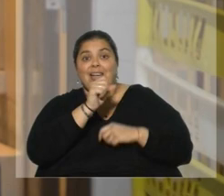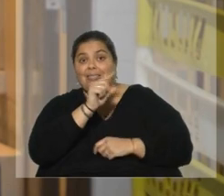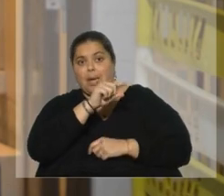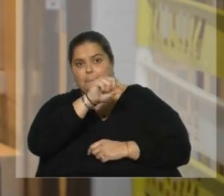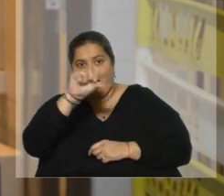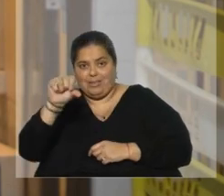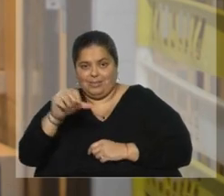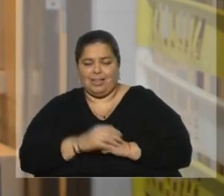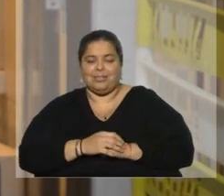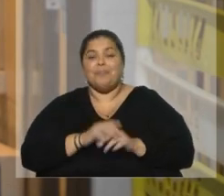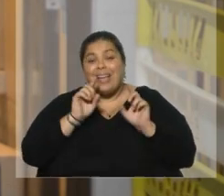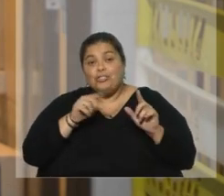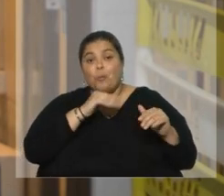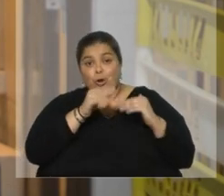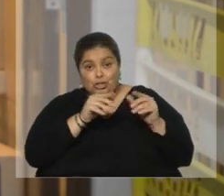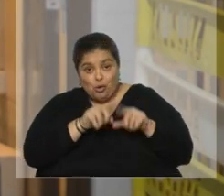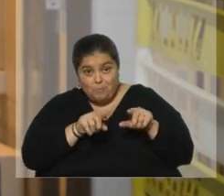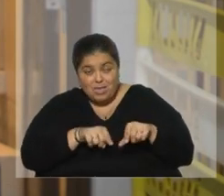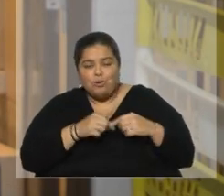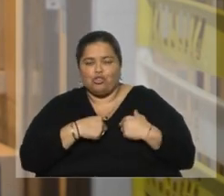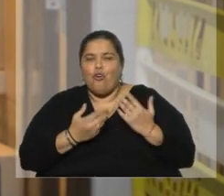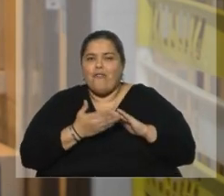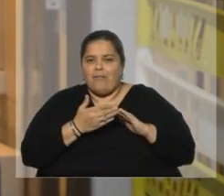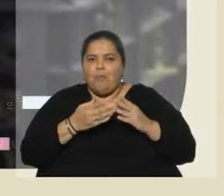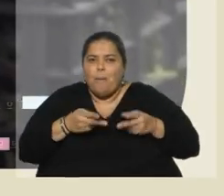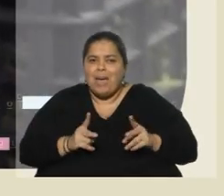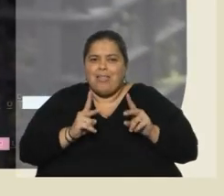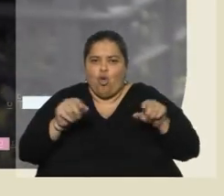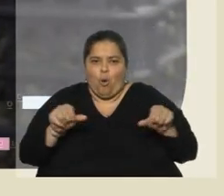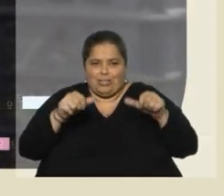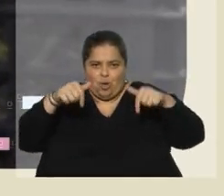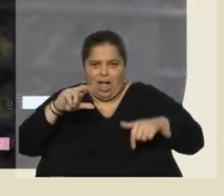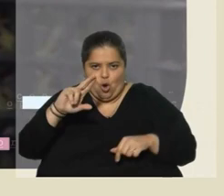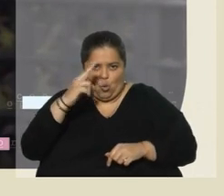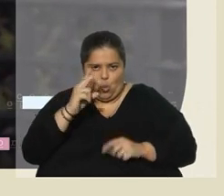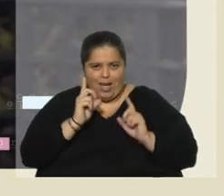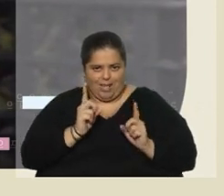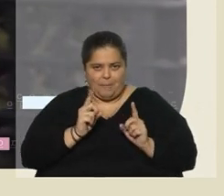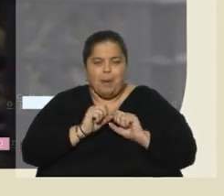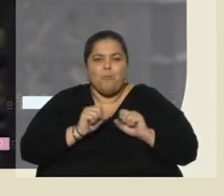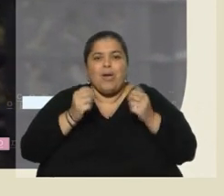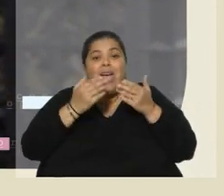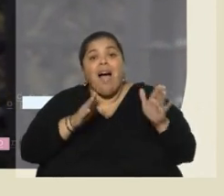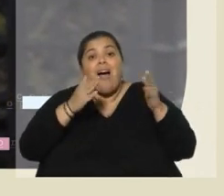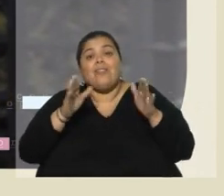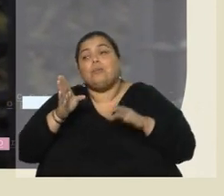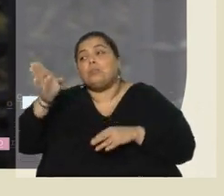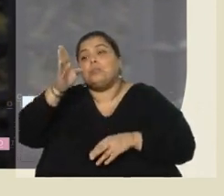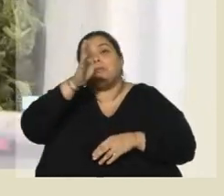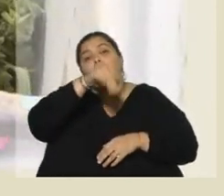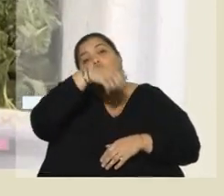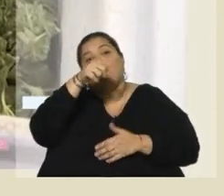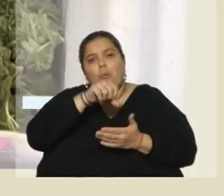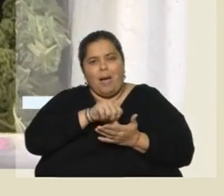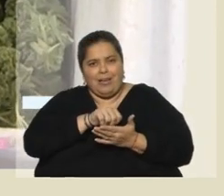procesos ahora también nosotros vamos a estar implementándonos aquí en Uruguay lo que permitiría también desde aquí poder abrir otros mercados, o sea poder